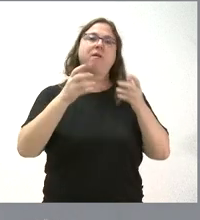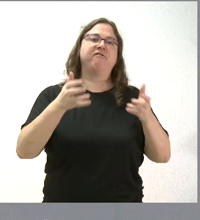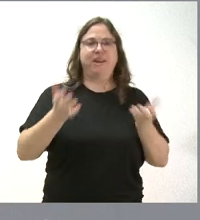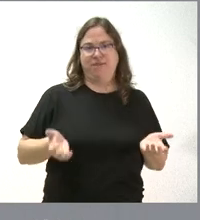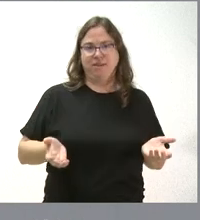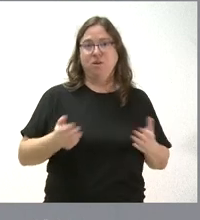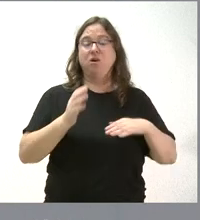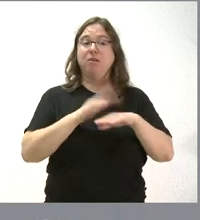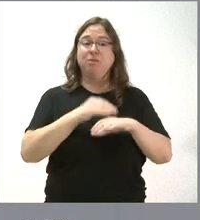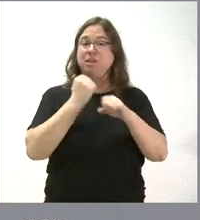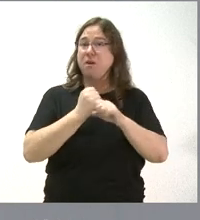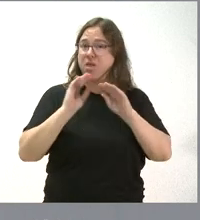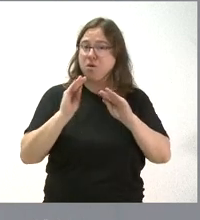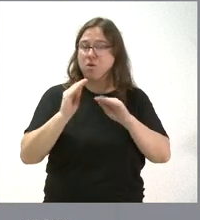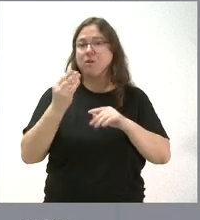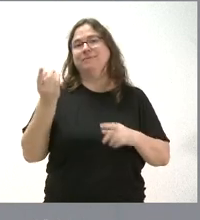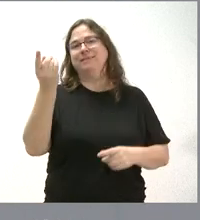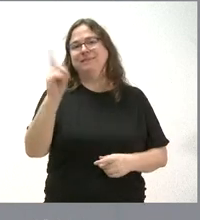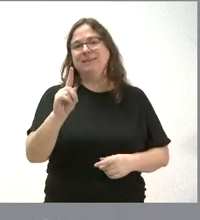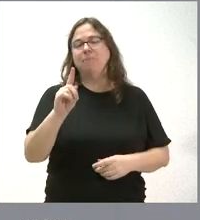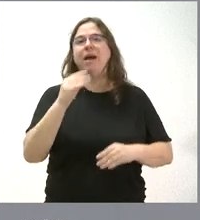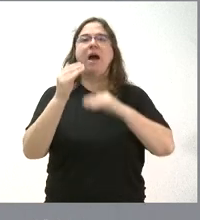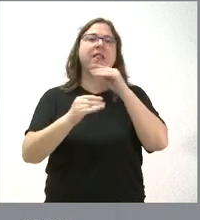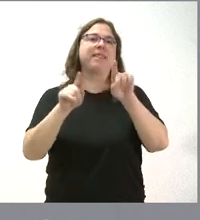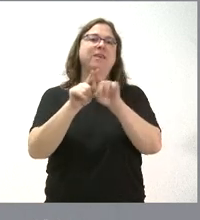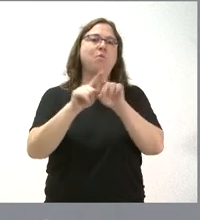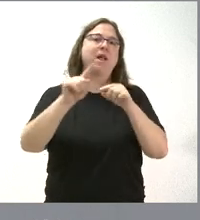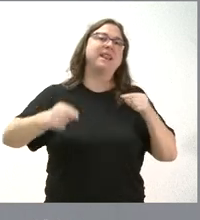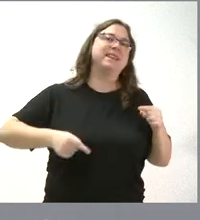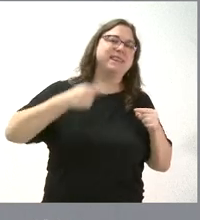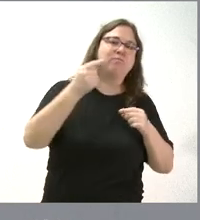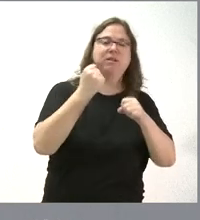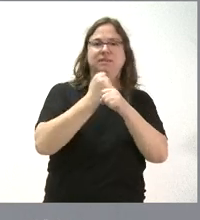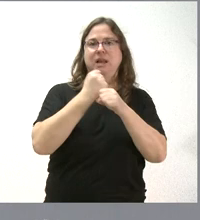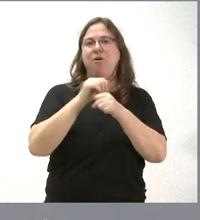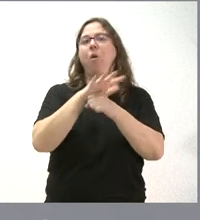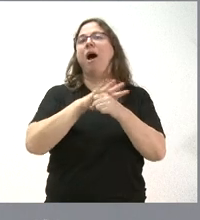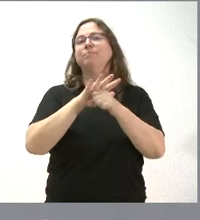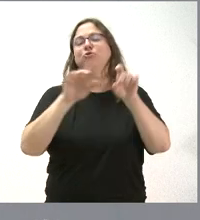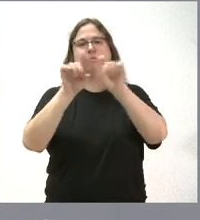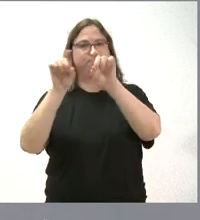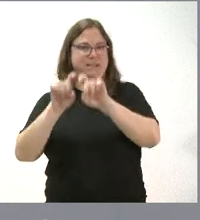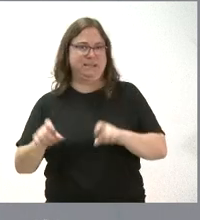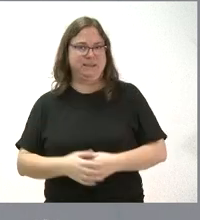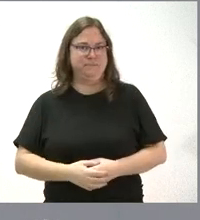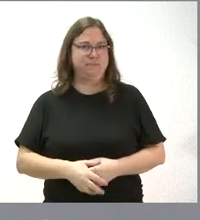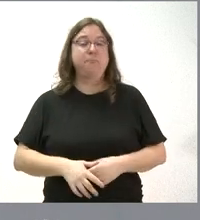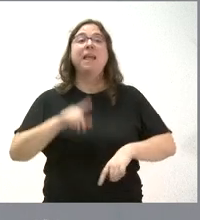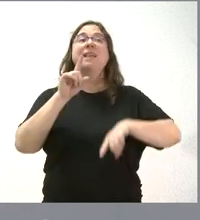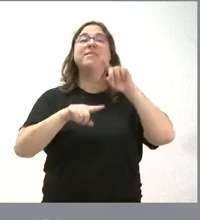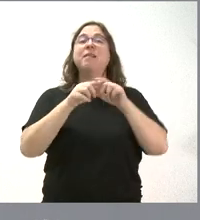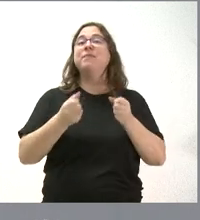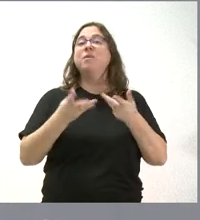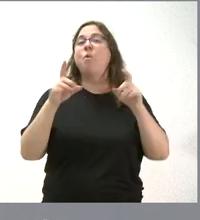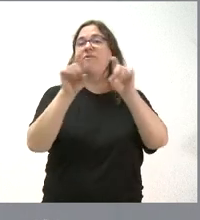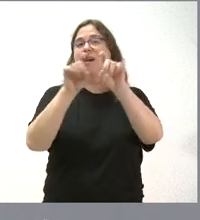porque parte de esos trabajadores también van a realizar luego, posteriormente, tareas en el ámbito de las empresas. Depende el número de empresas